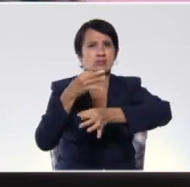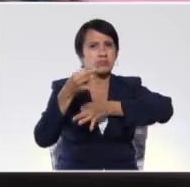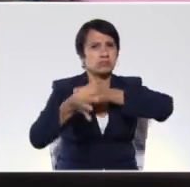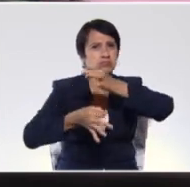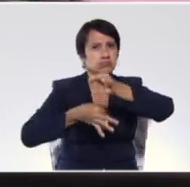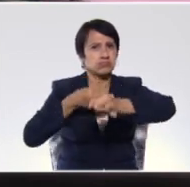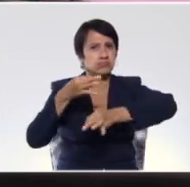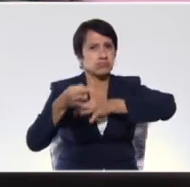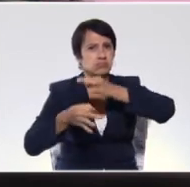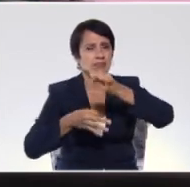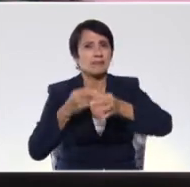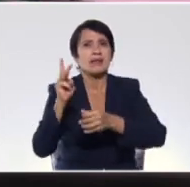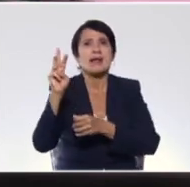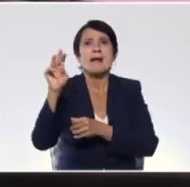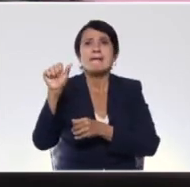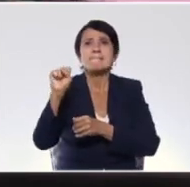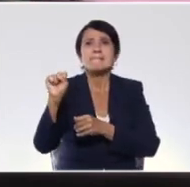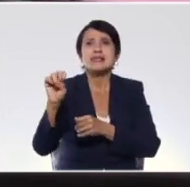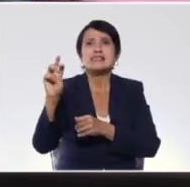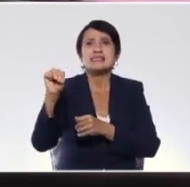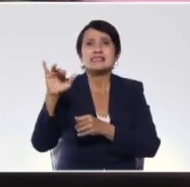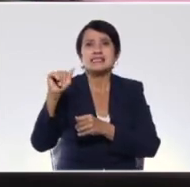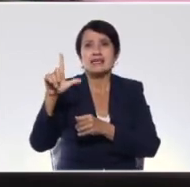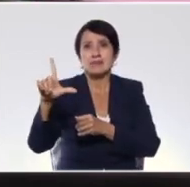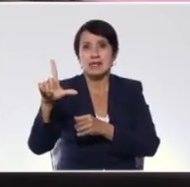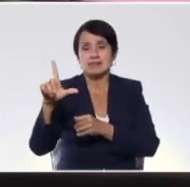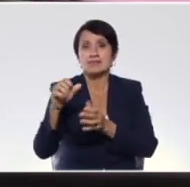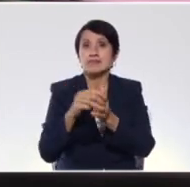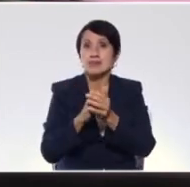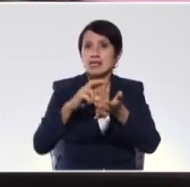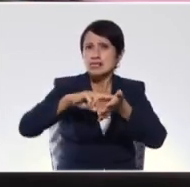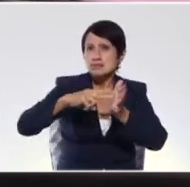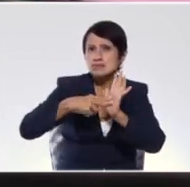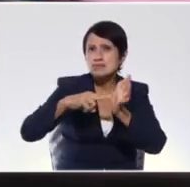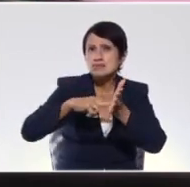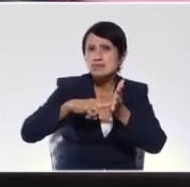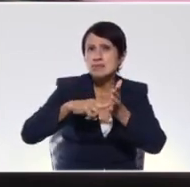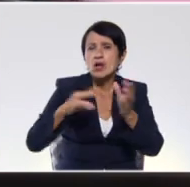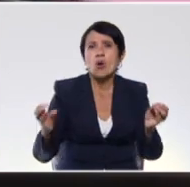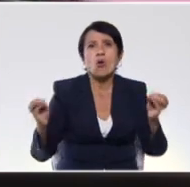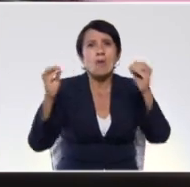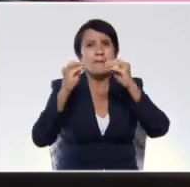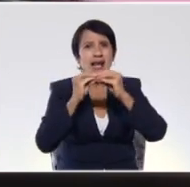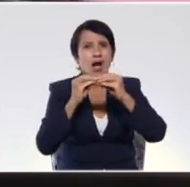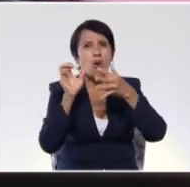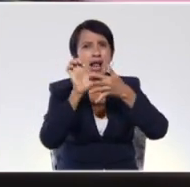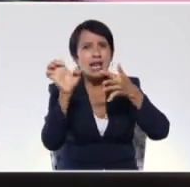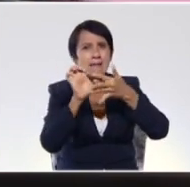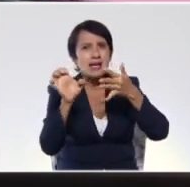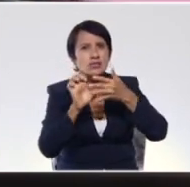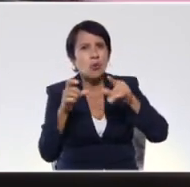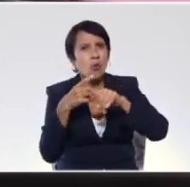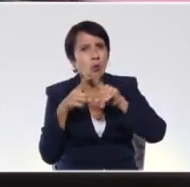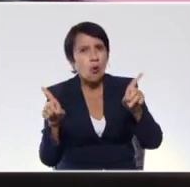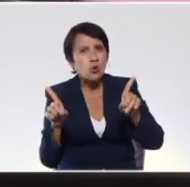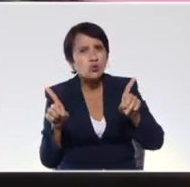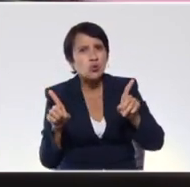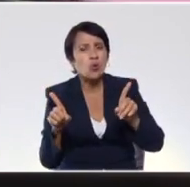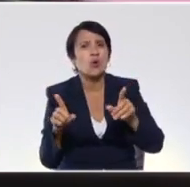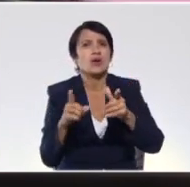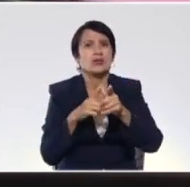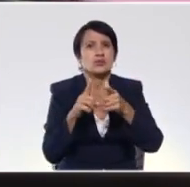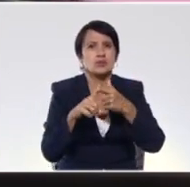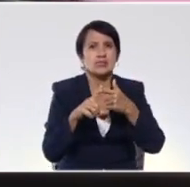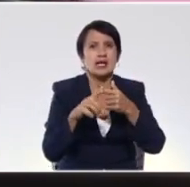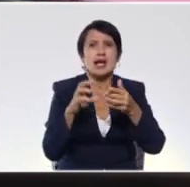símil y de la metáfora. El símil que consiste en comparar un elemento con otro. Aquí tenemos en este